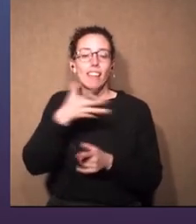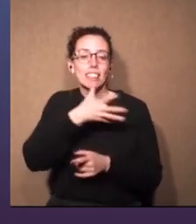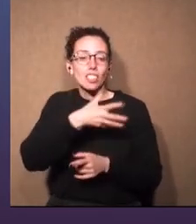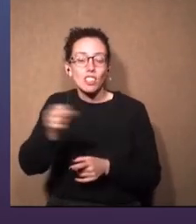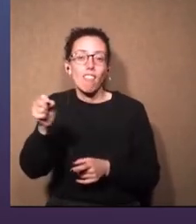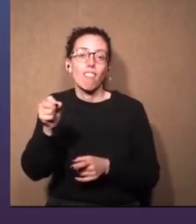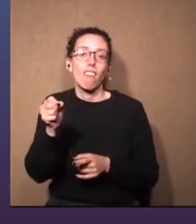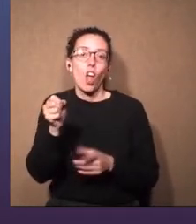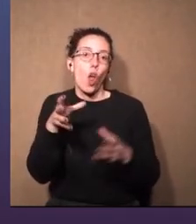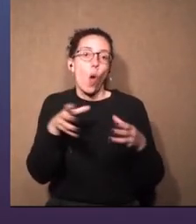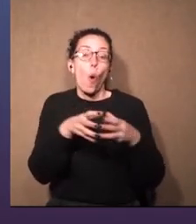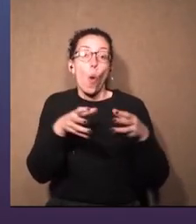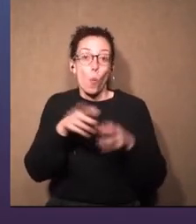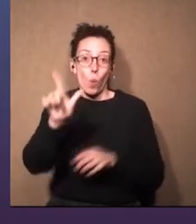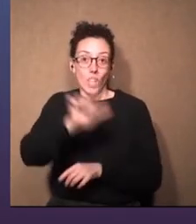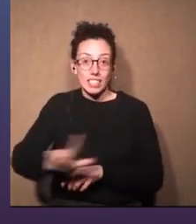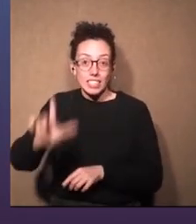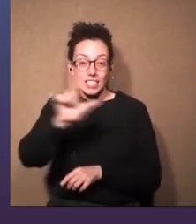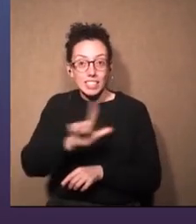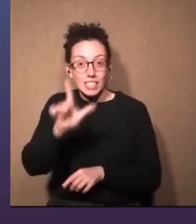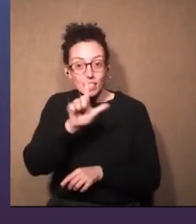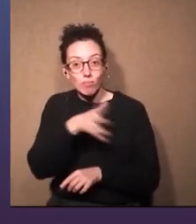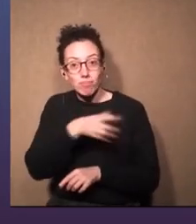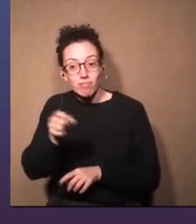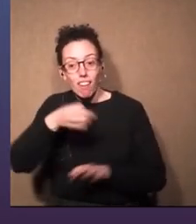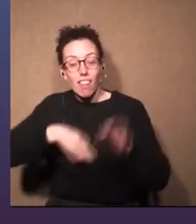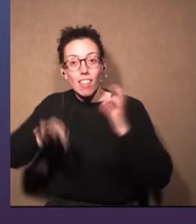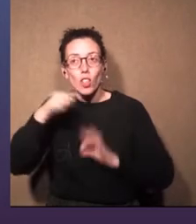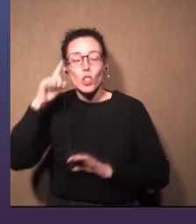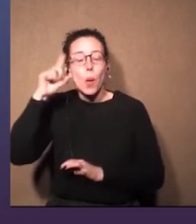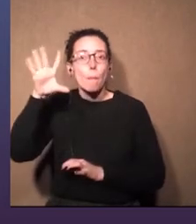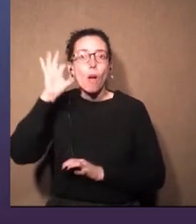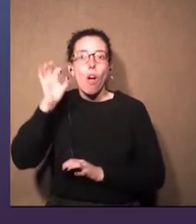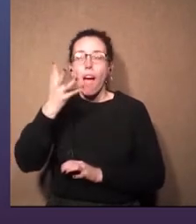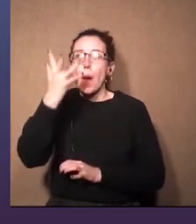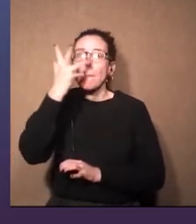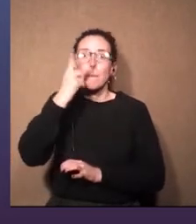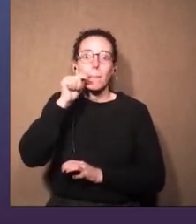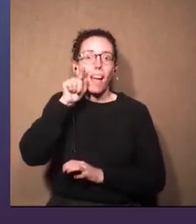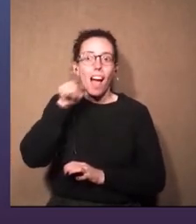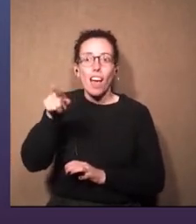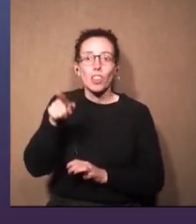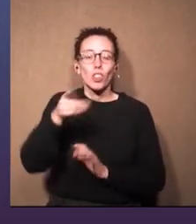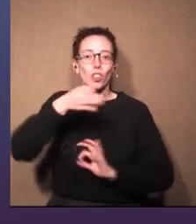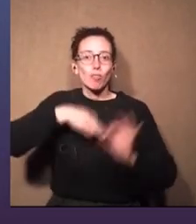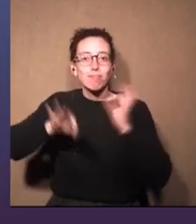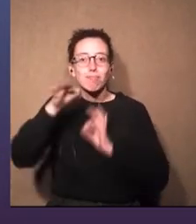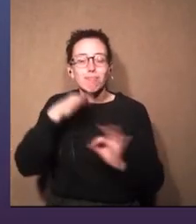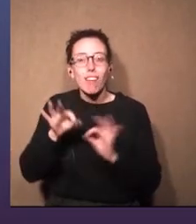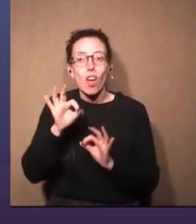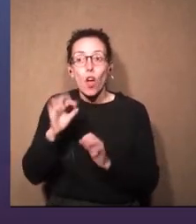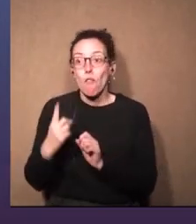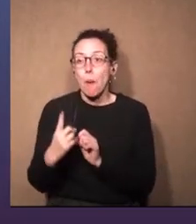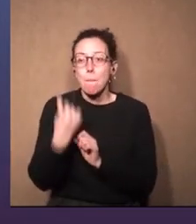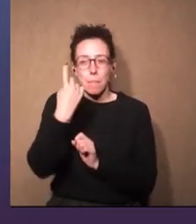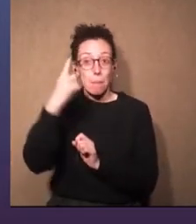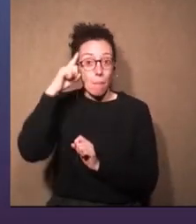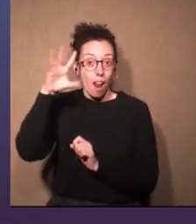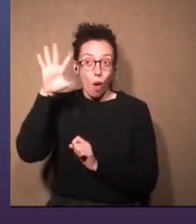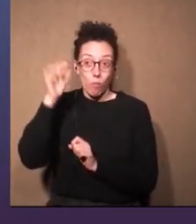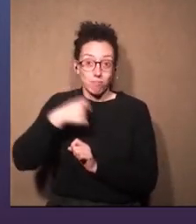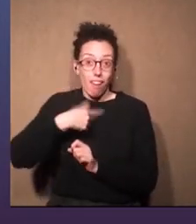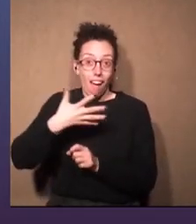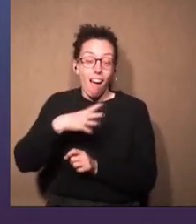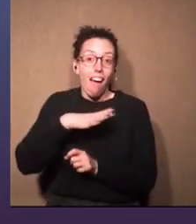Nos llevaron con el liceo. Y me acuerdo que a mí lo que me encantó de esa función, que fue como el primer